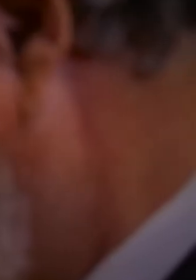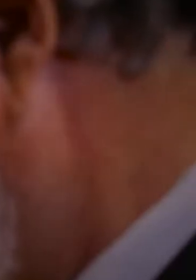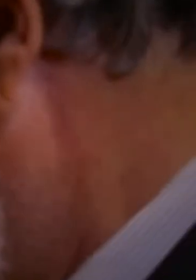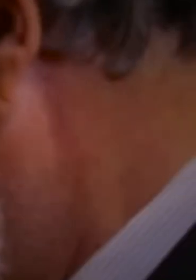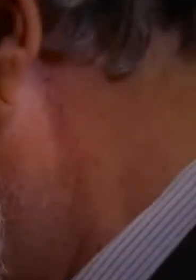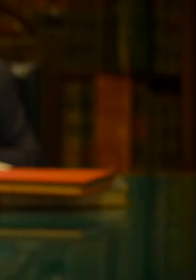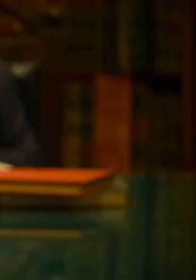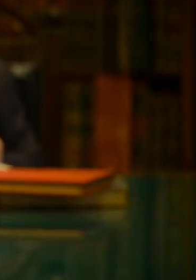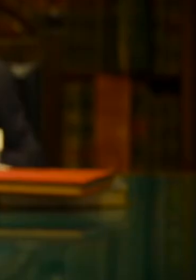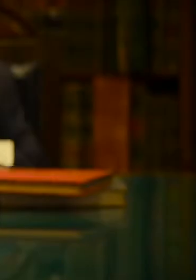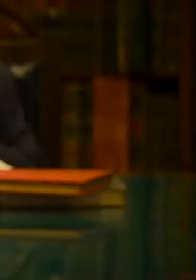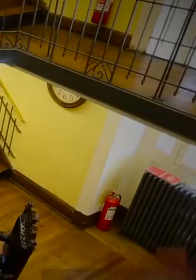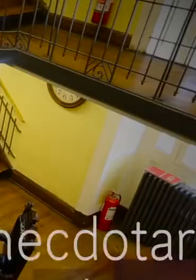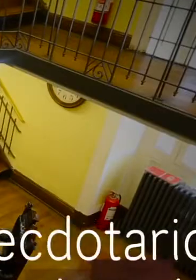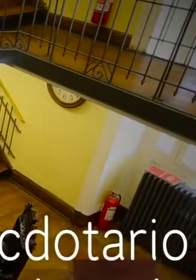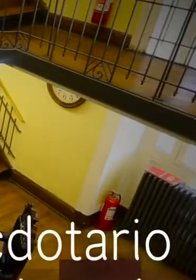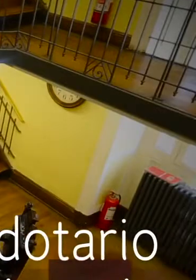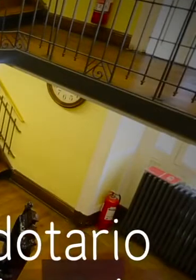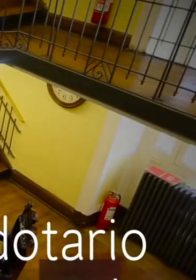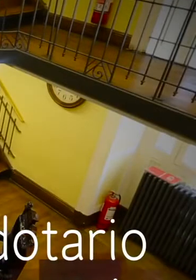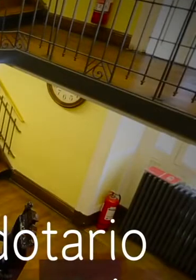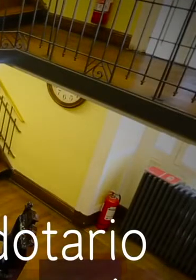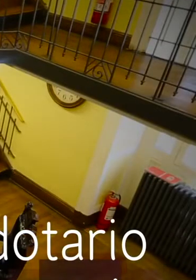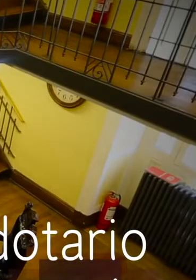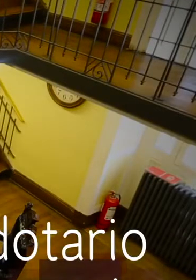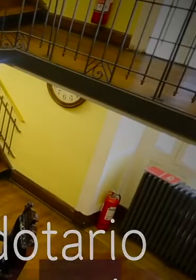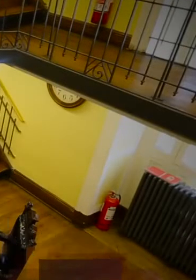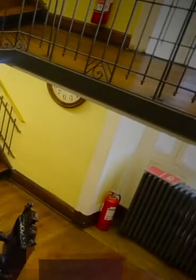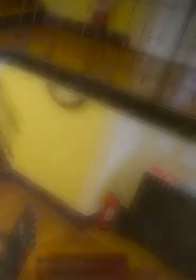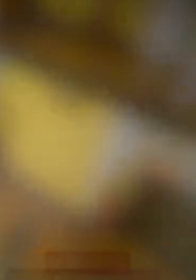¿Qué es pudiera votar en y presidenciales?